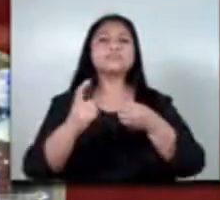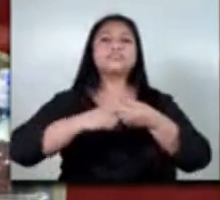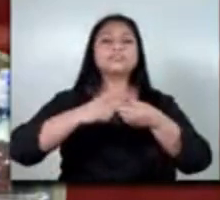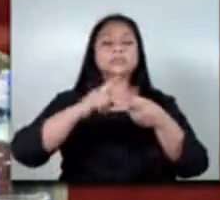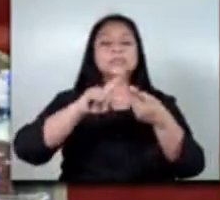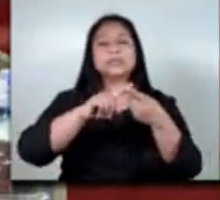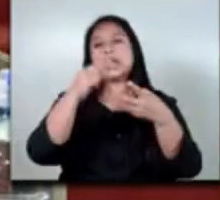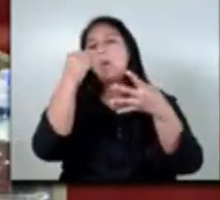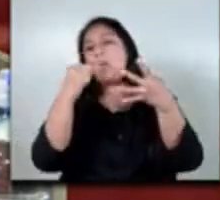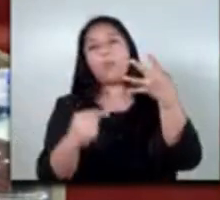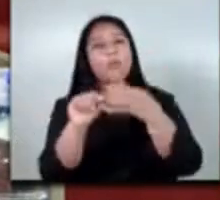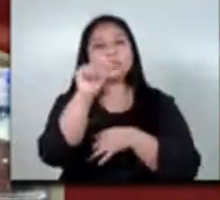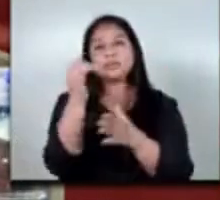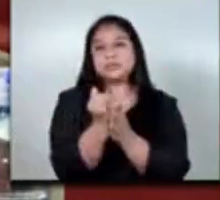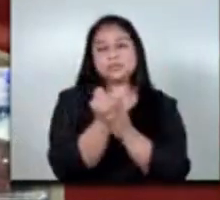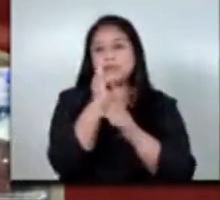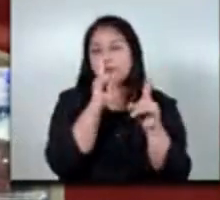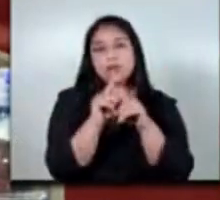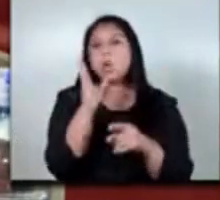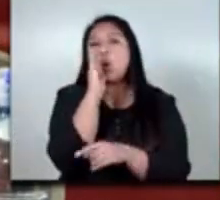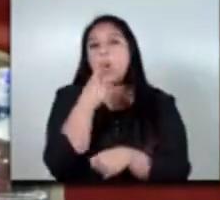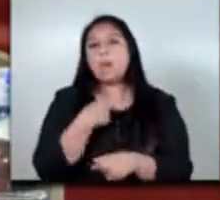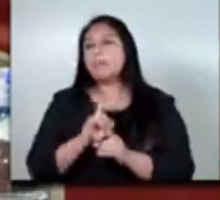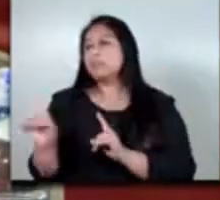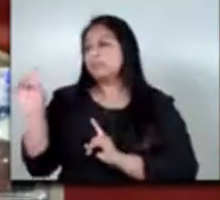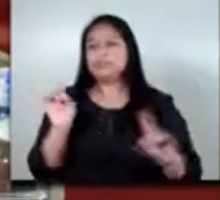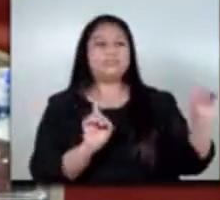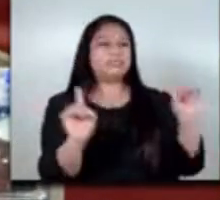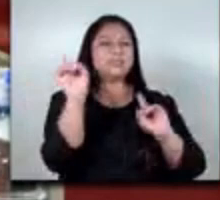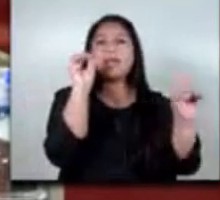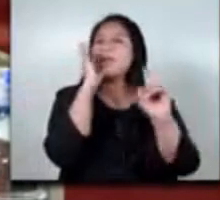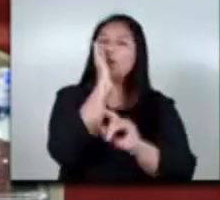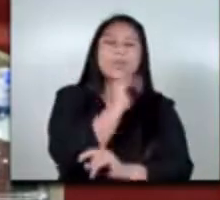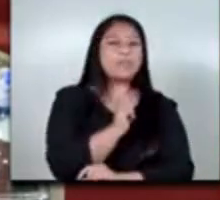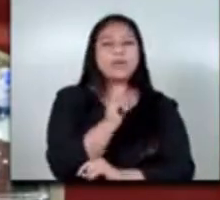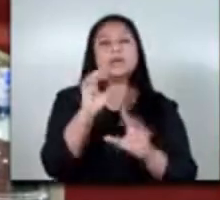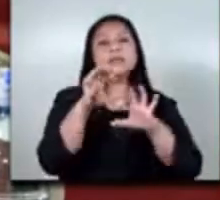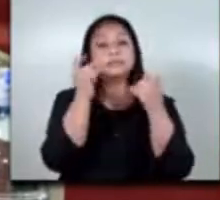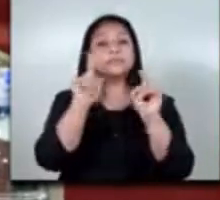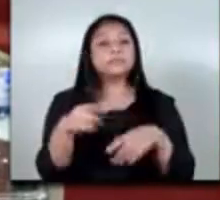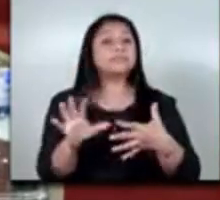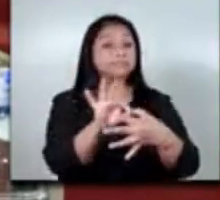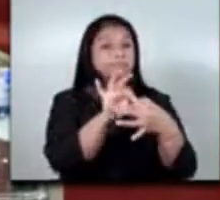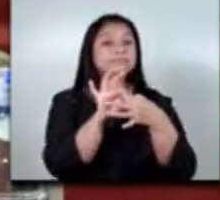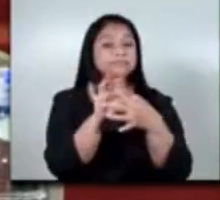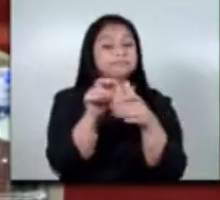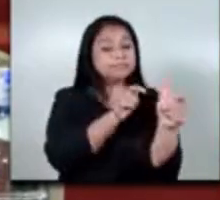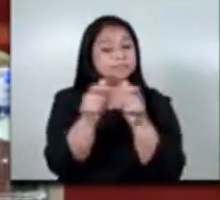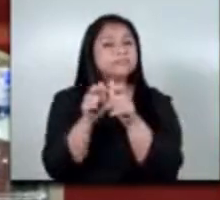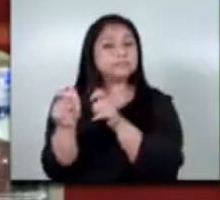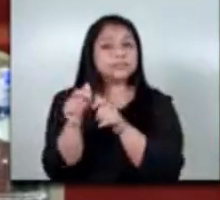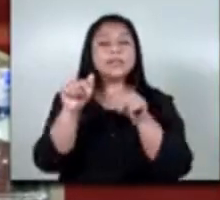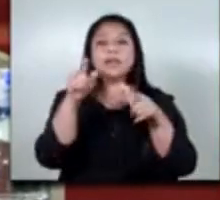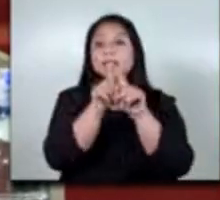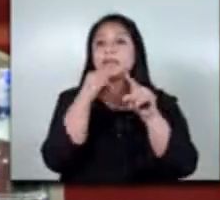otras entidades de gobierno no podemos trabajar como feudos no podemos trabajar solos como únicas agencias sino que tenemos que trabajar de forma coordinada y es ahí